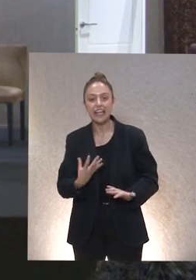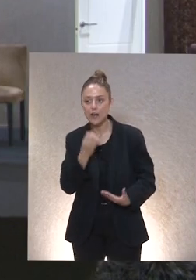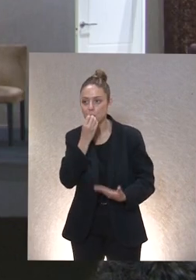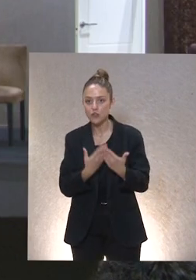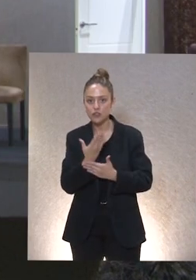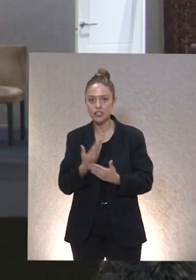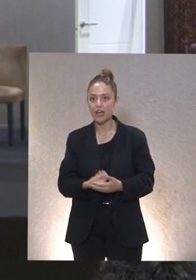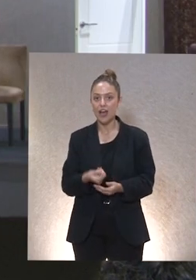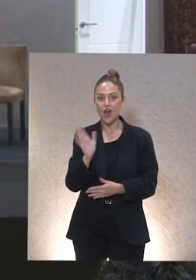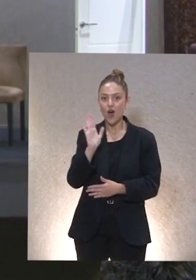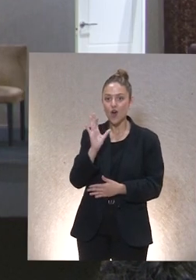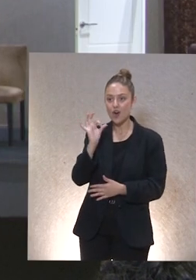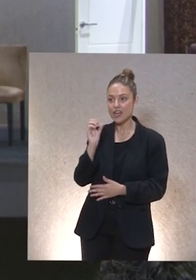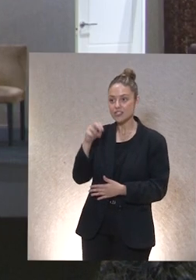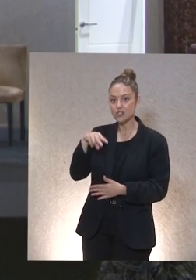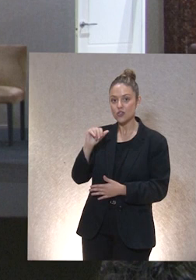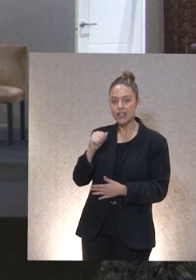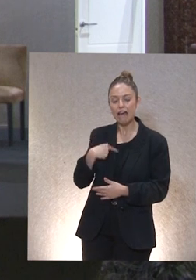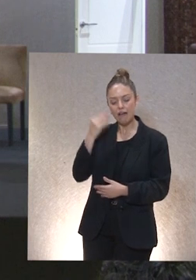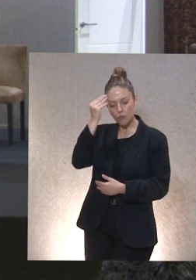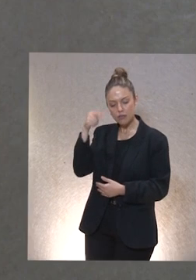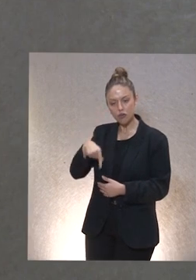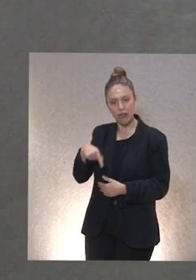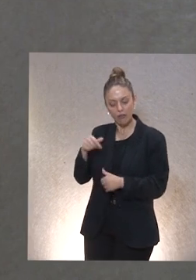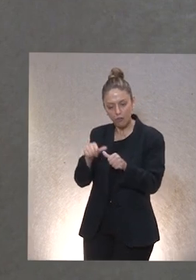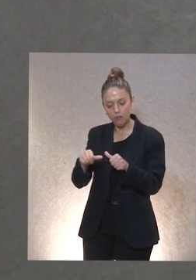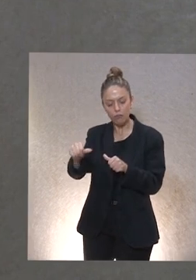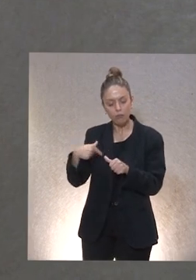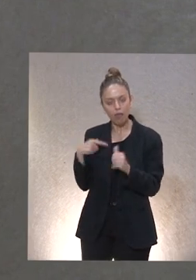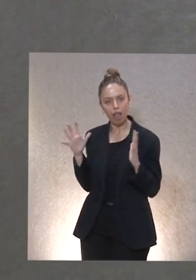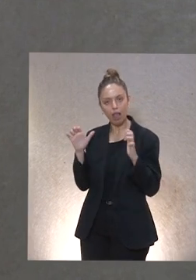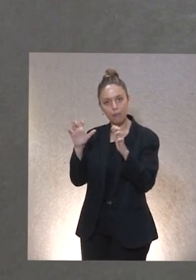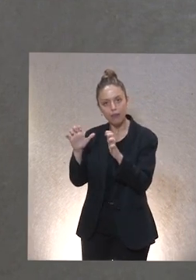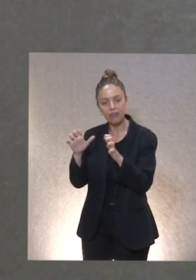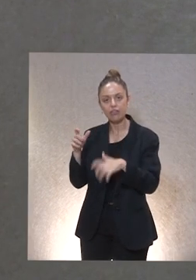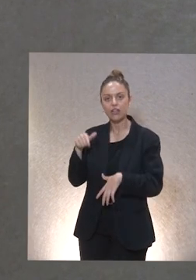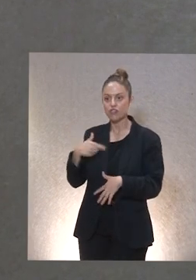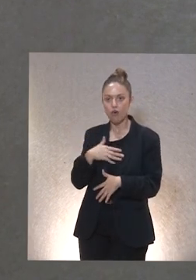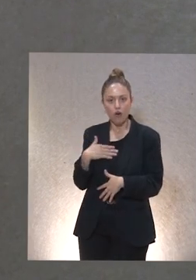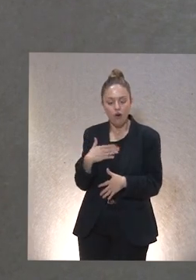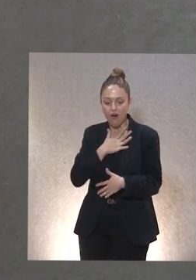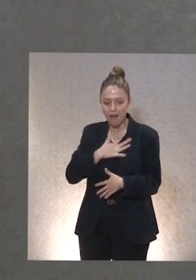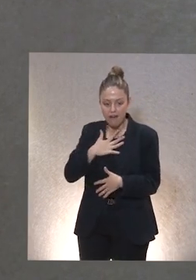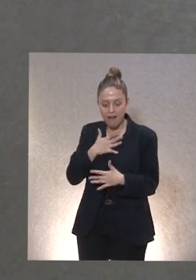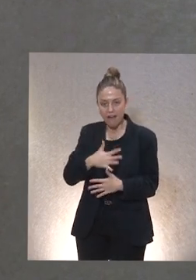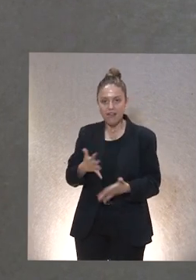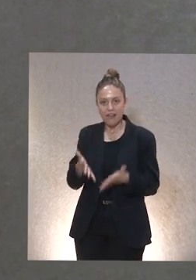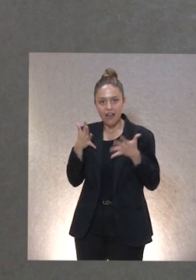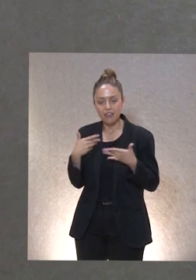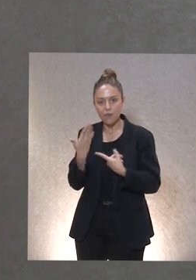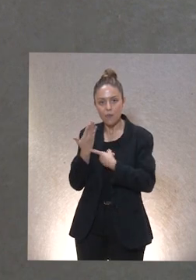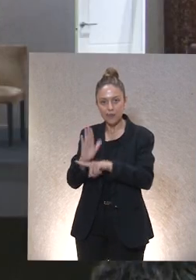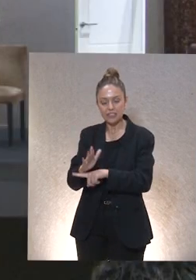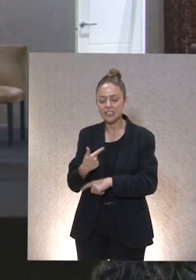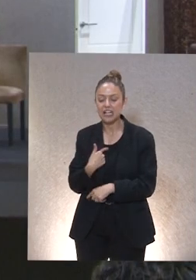Hola, Sonia. Creo que vamos a aprender mucho. Yo estoy encantado de presentar este encuentro contigo. Yo también, te lo